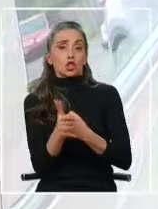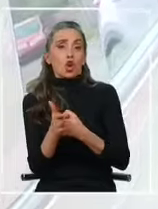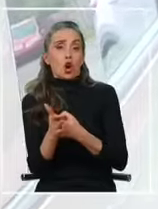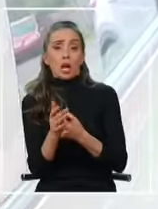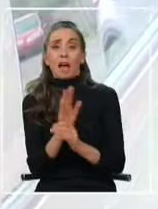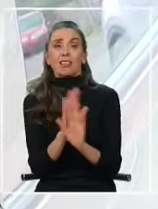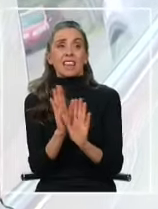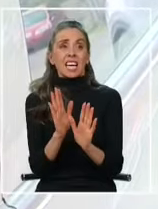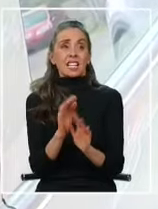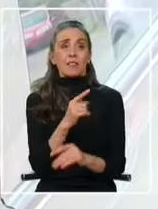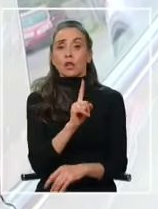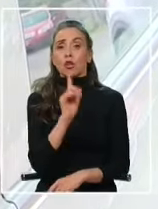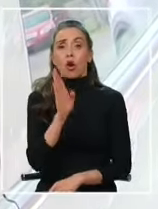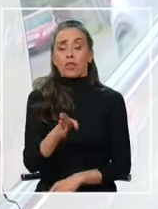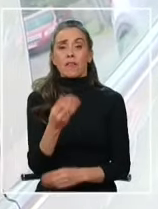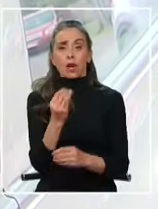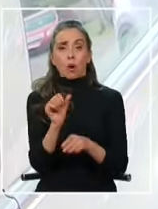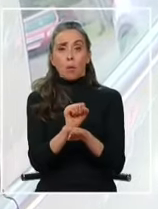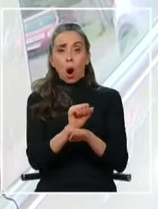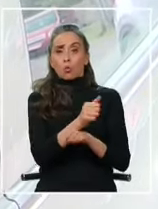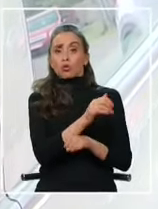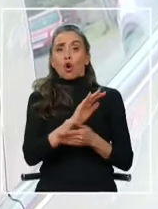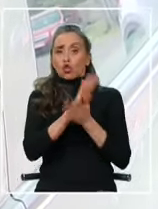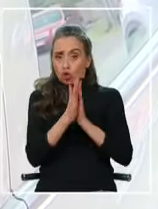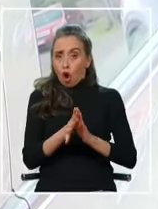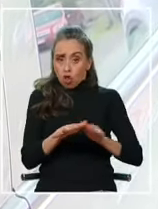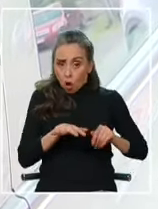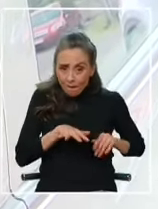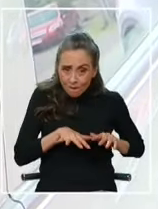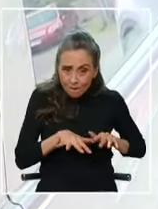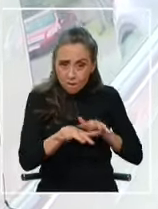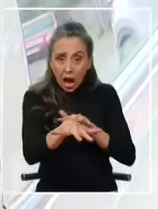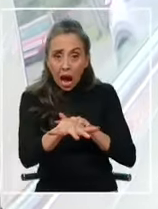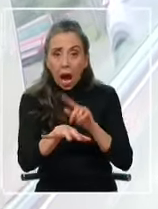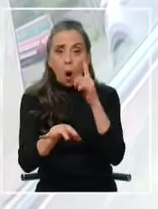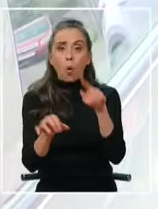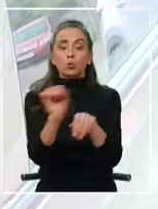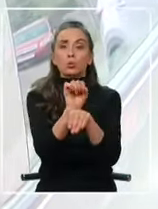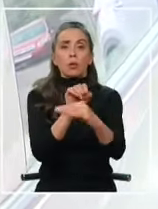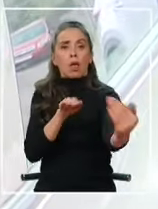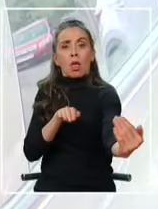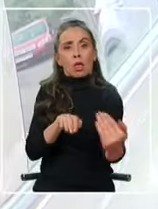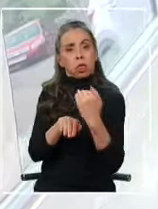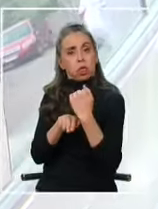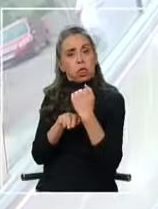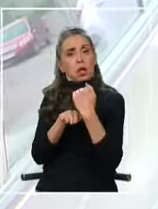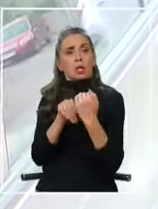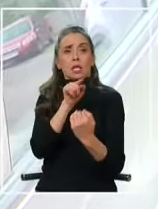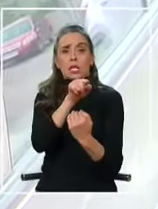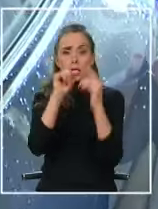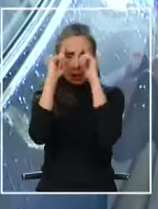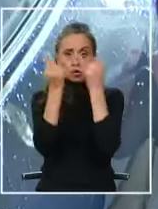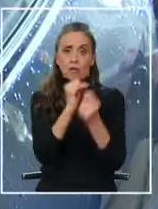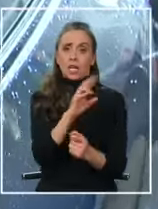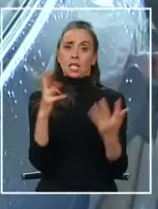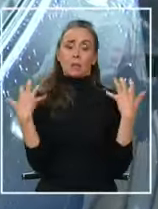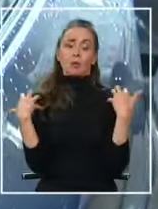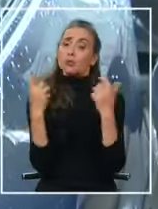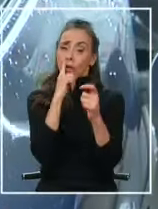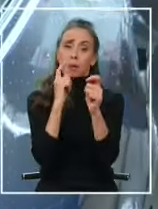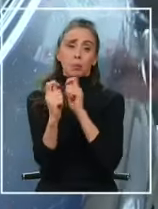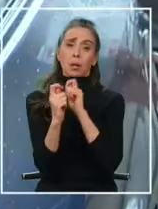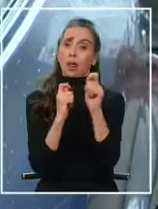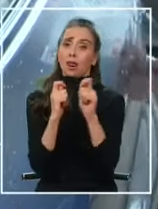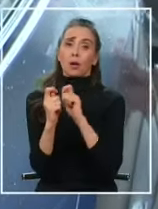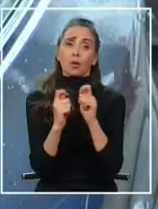Es una condición que no debiera suceder y claramente una irresponsabilidad de parte del conductor. No, peligroso